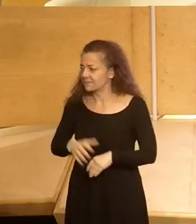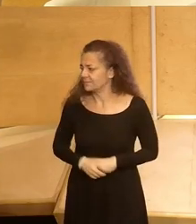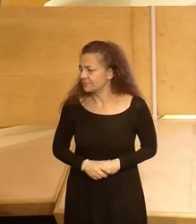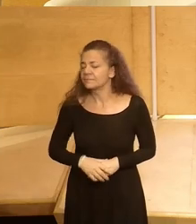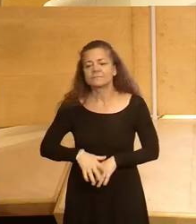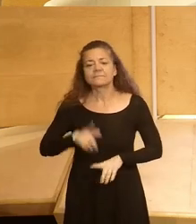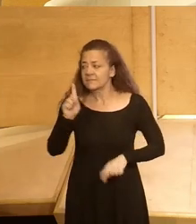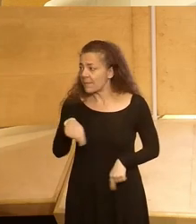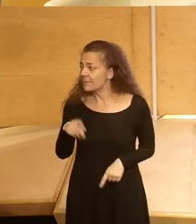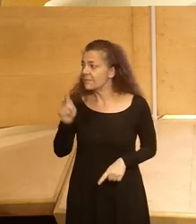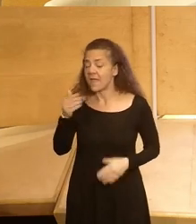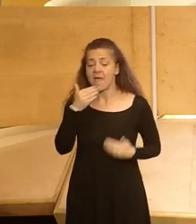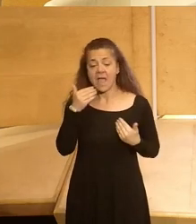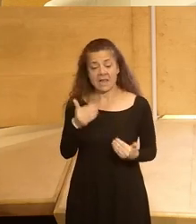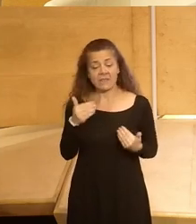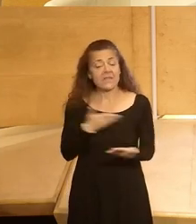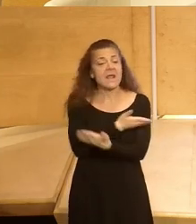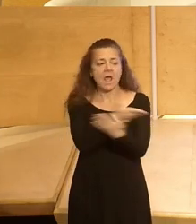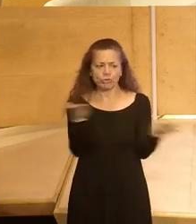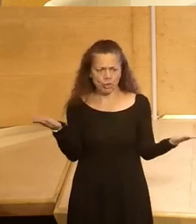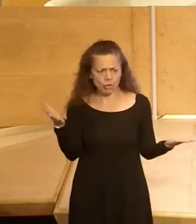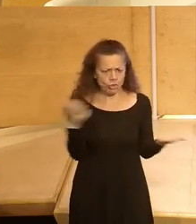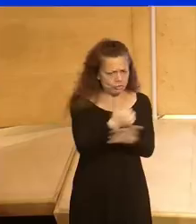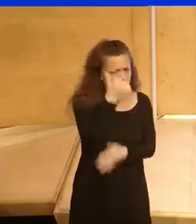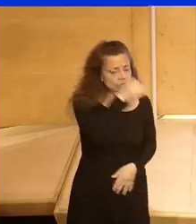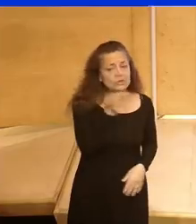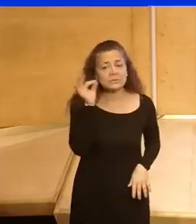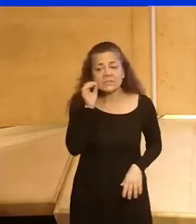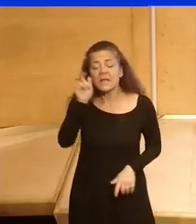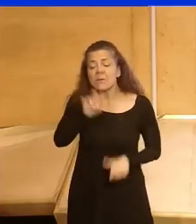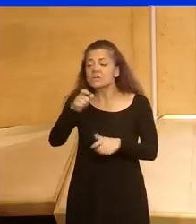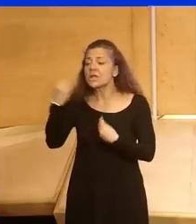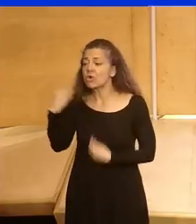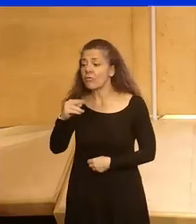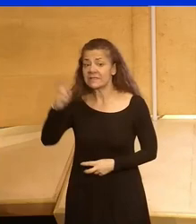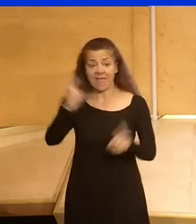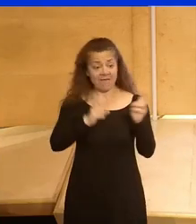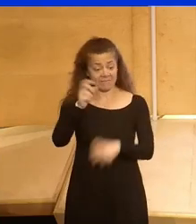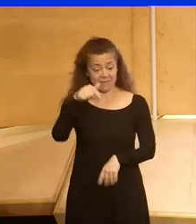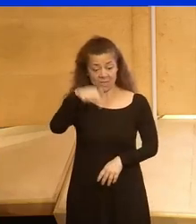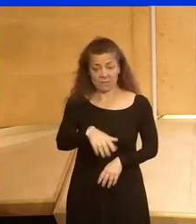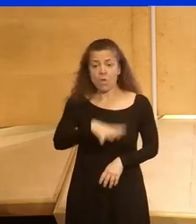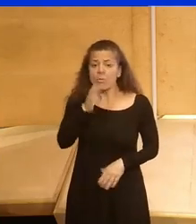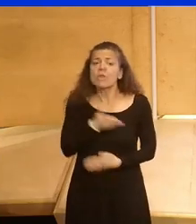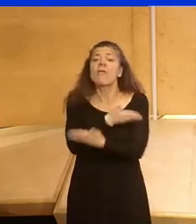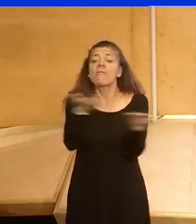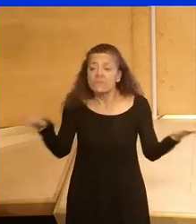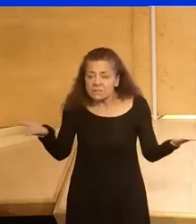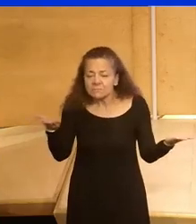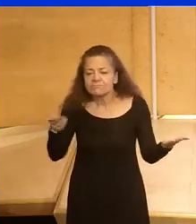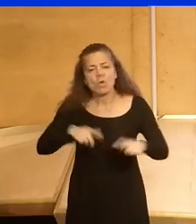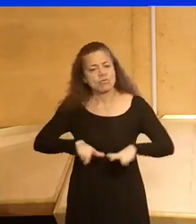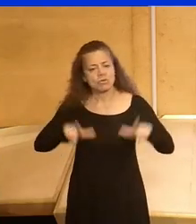Y, por supuesto, como digo, agradeceros a todos vosotros y vosotras, las personas jóvenes que os habéis acercado, porque sois vosotras las